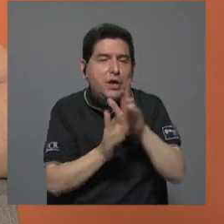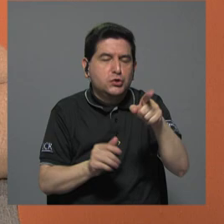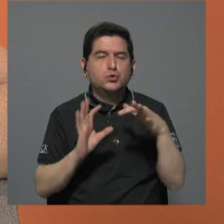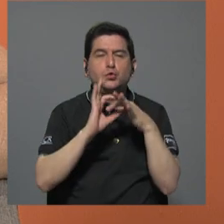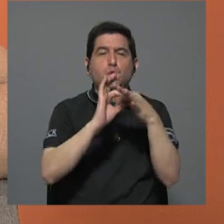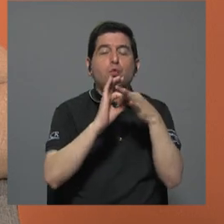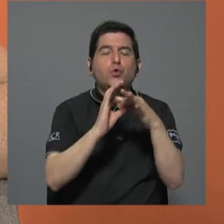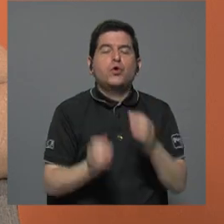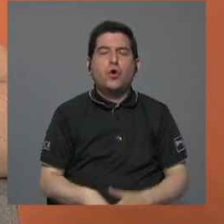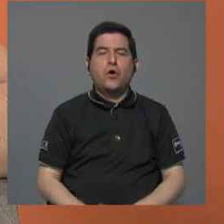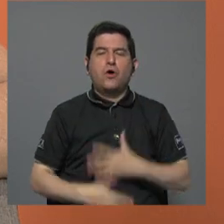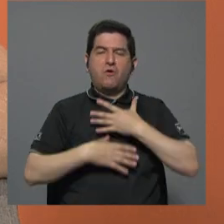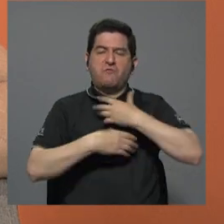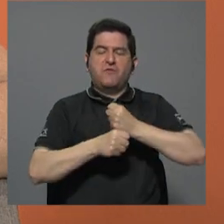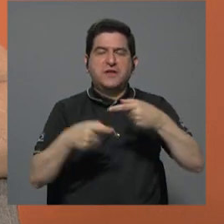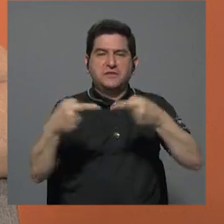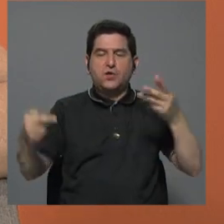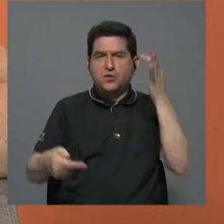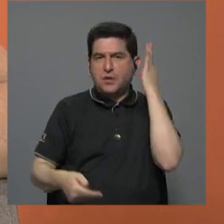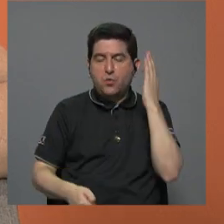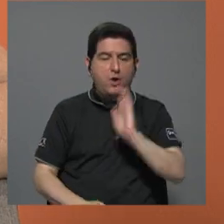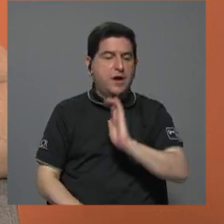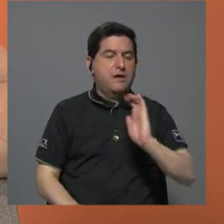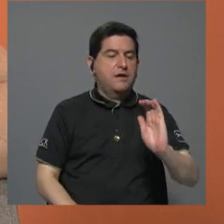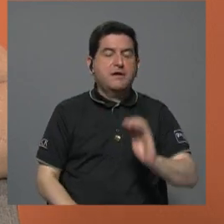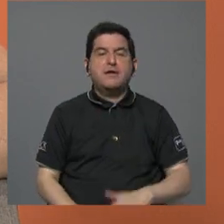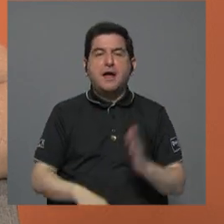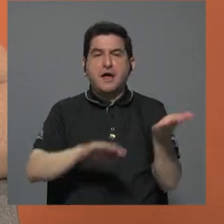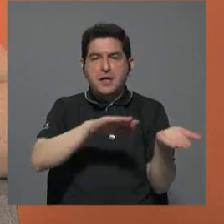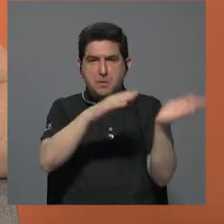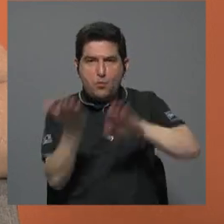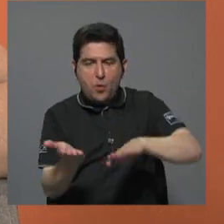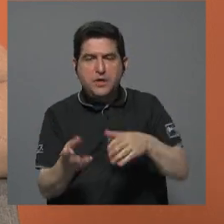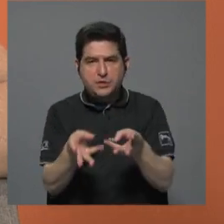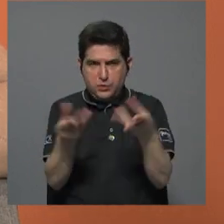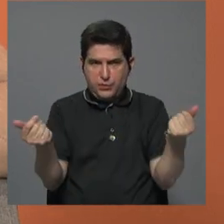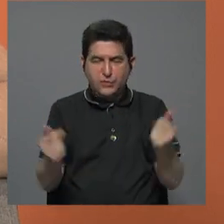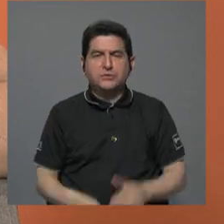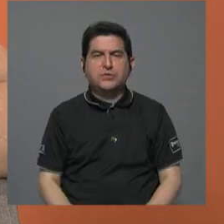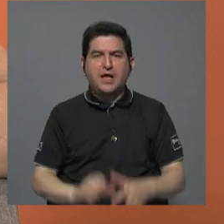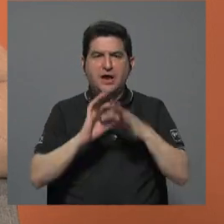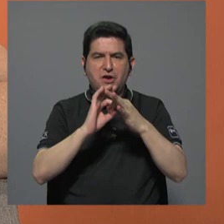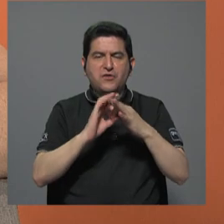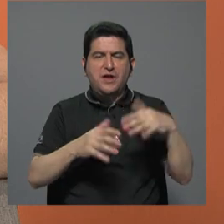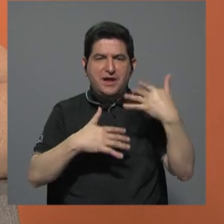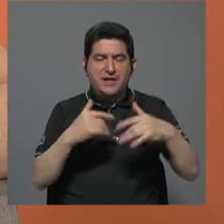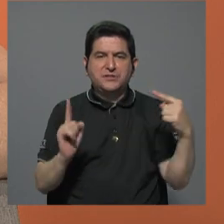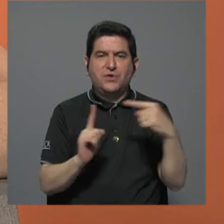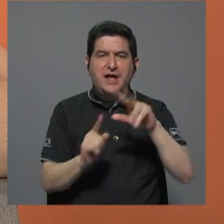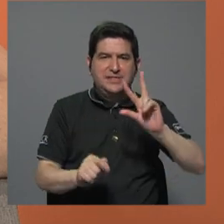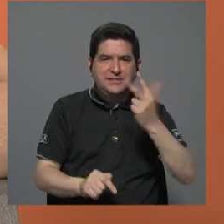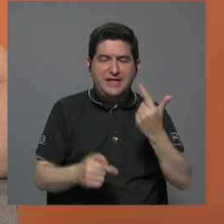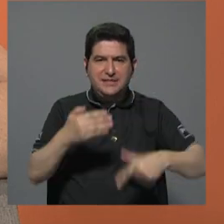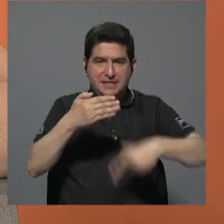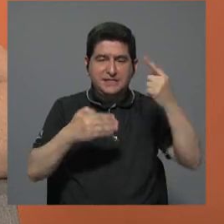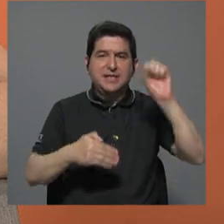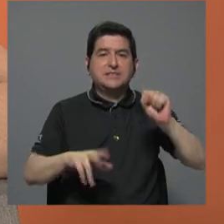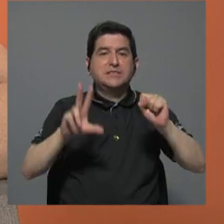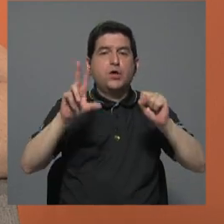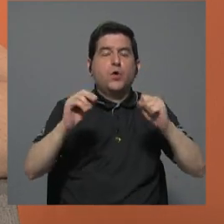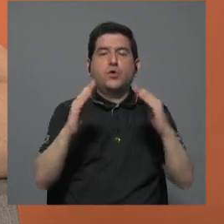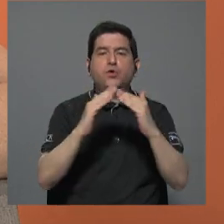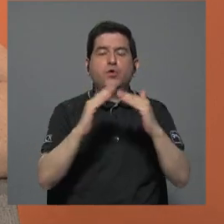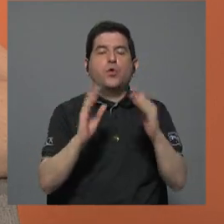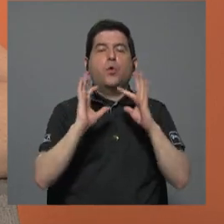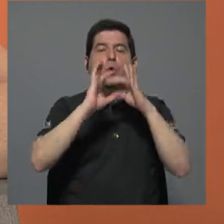vínculo de confianza contra una mujer o una niña y le ocasiona la muerte. Además de relaciones de consanguinidad hasta en tercer grado, vivan o no vivan juntos.